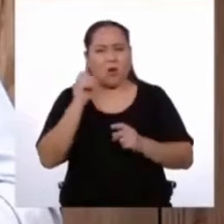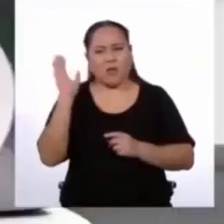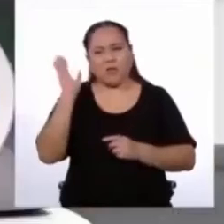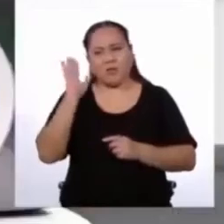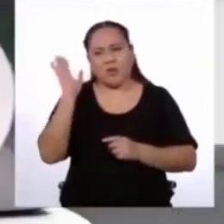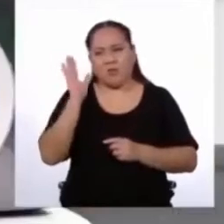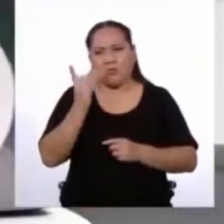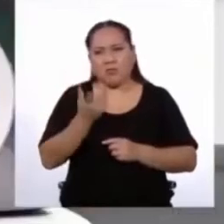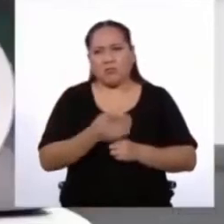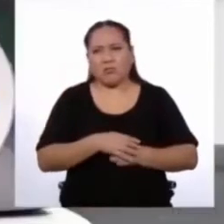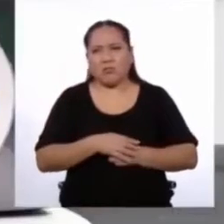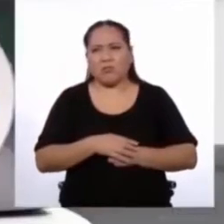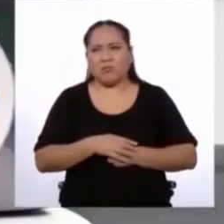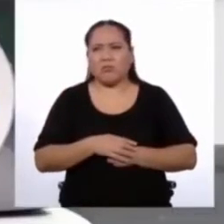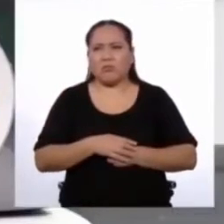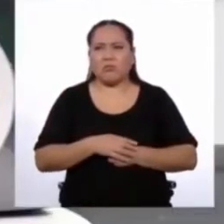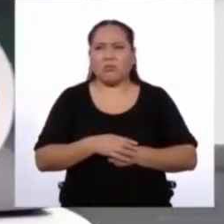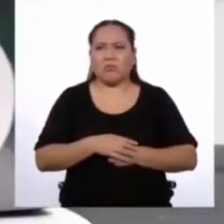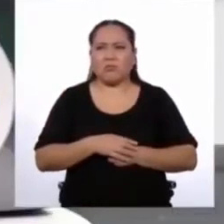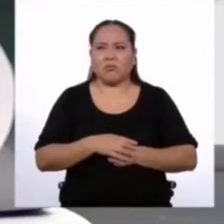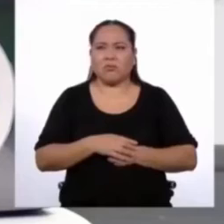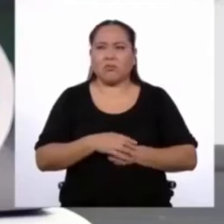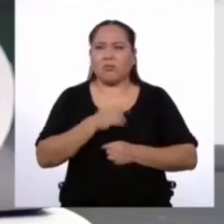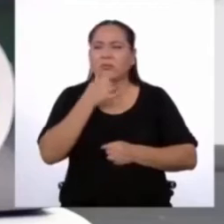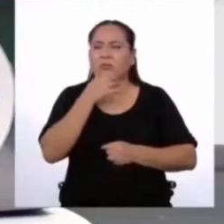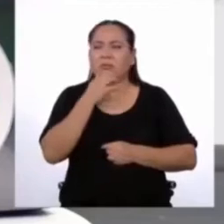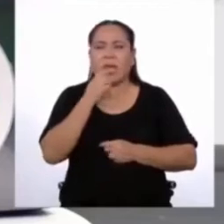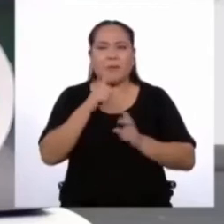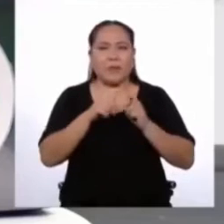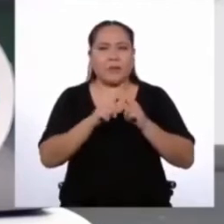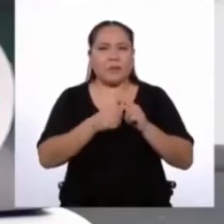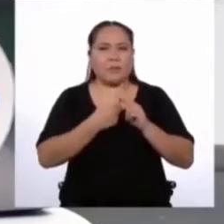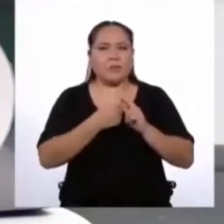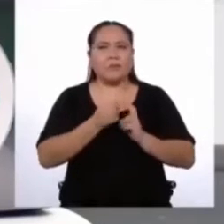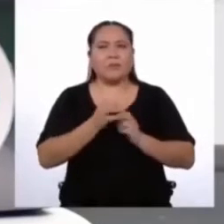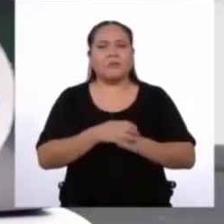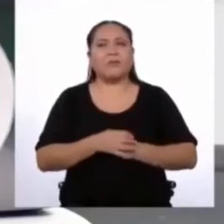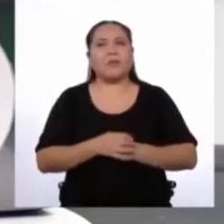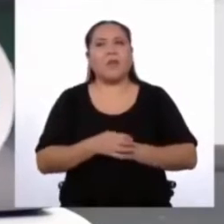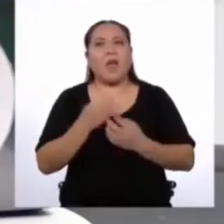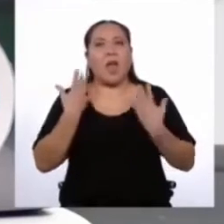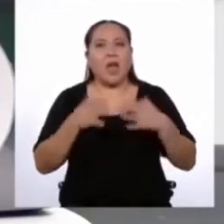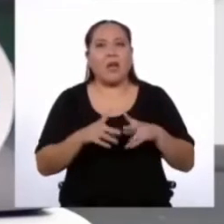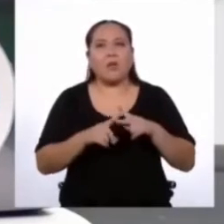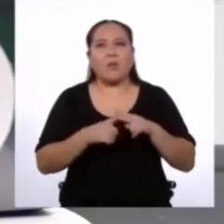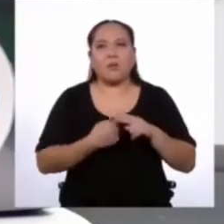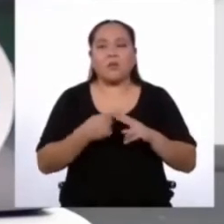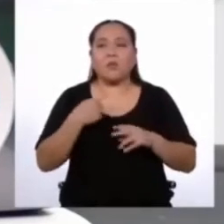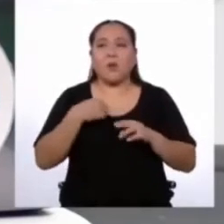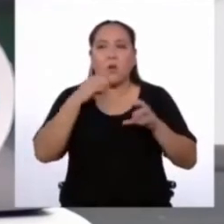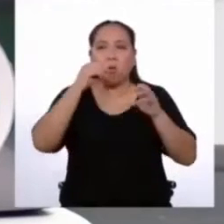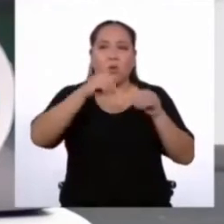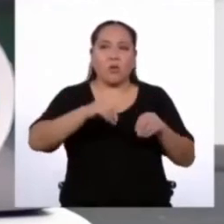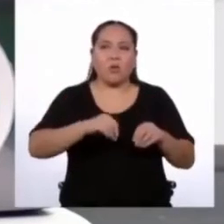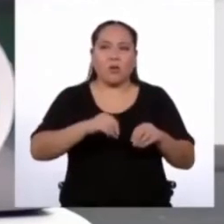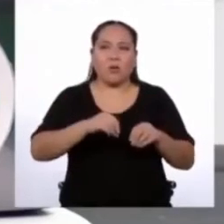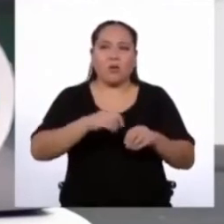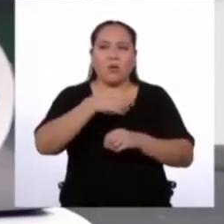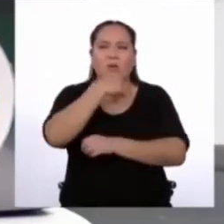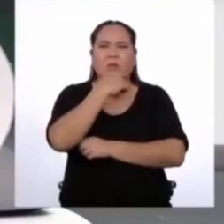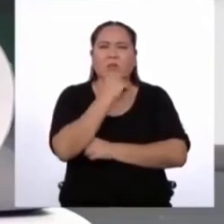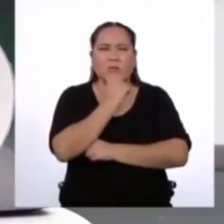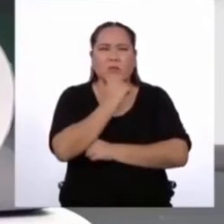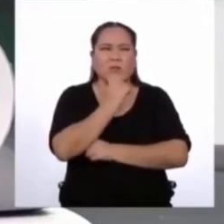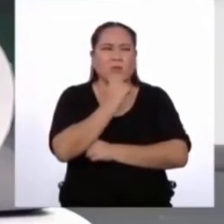Jonathan! A ver, empecemos. ¿Cómo comienzo? ¡Ah, sí! Puedo poner que... O